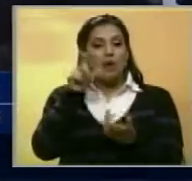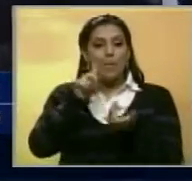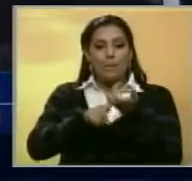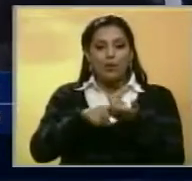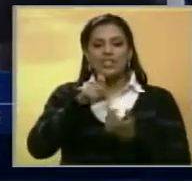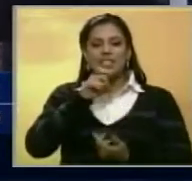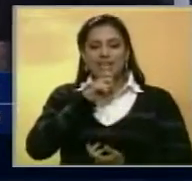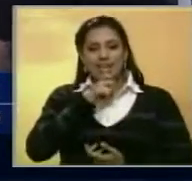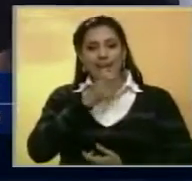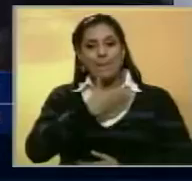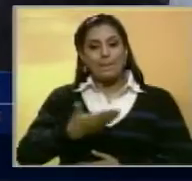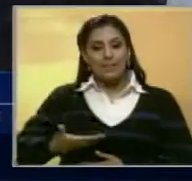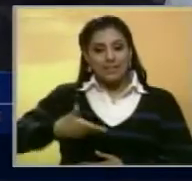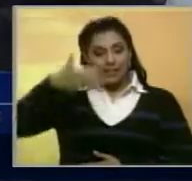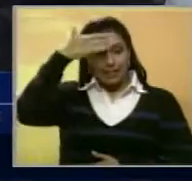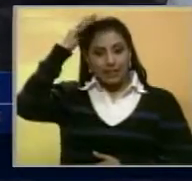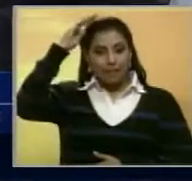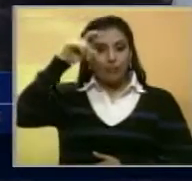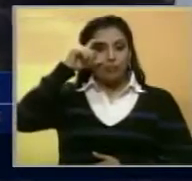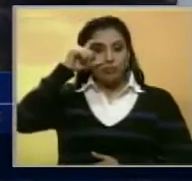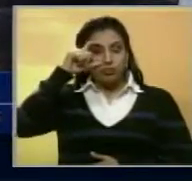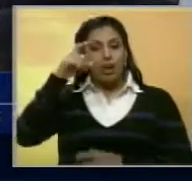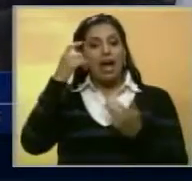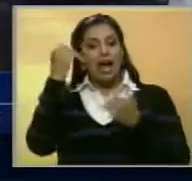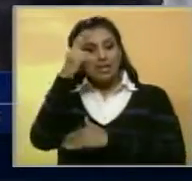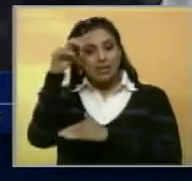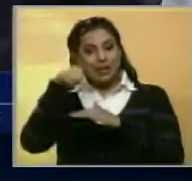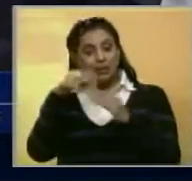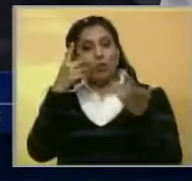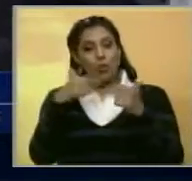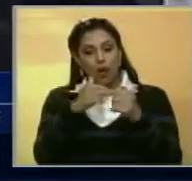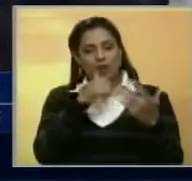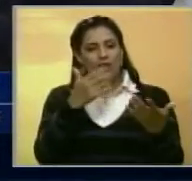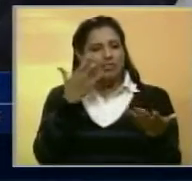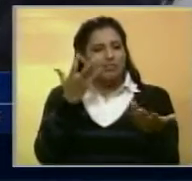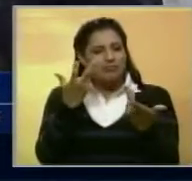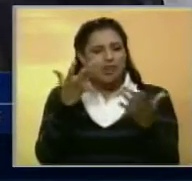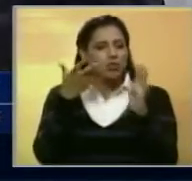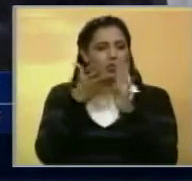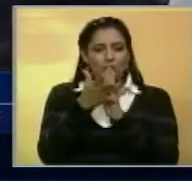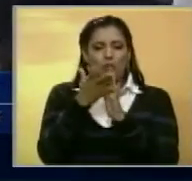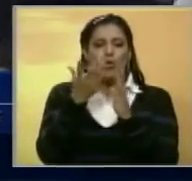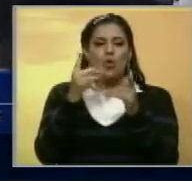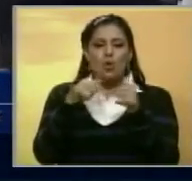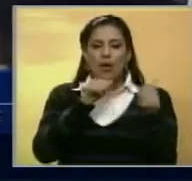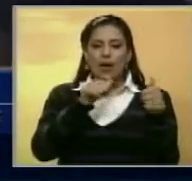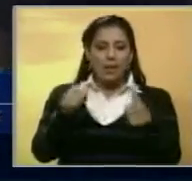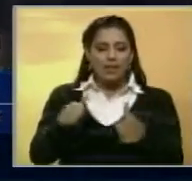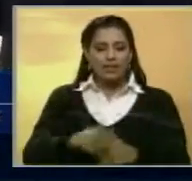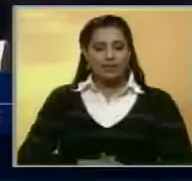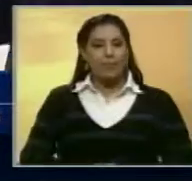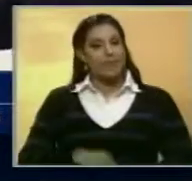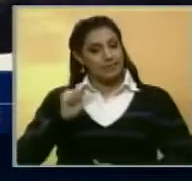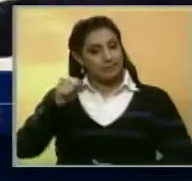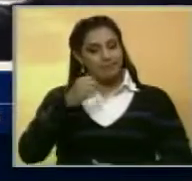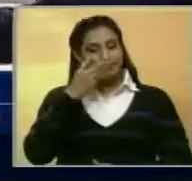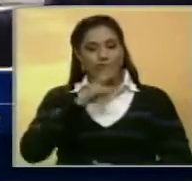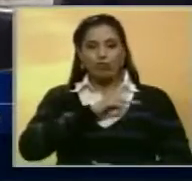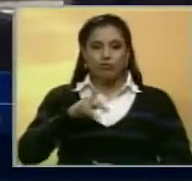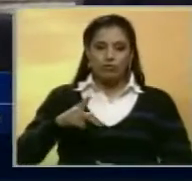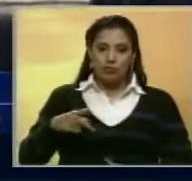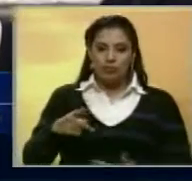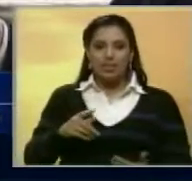de la Asamblea Nacional General de Ayub. ¿A quién está recibiendo hoy la Asamblea Nacional y qué balance hace de esta actividad desde que inició? Sí, bueno, estamos